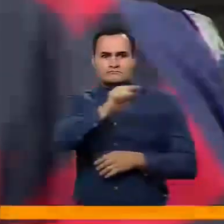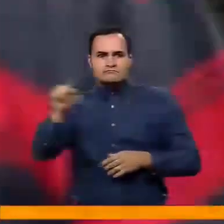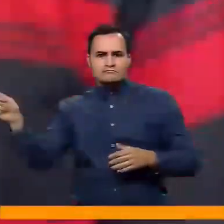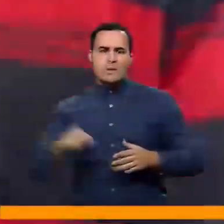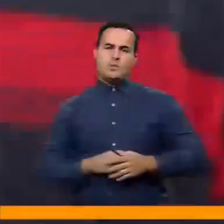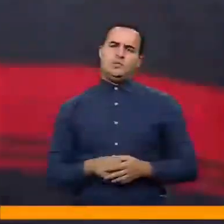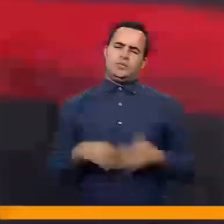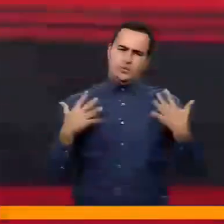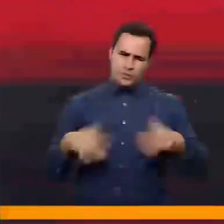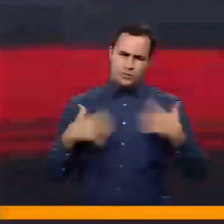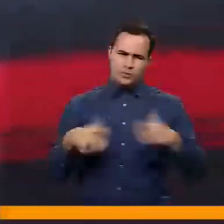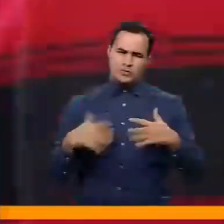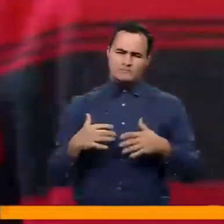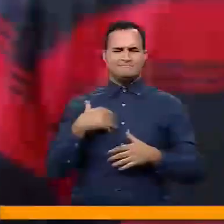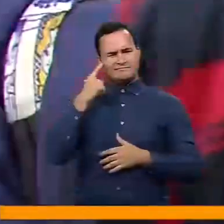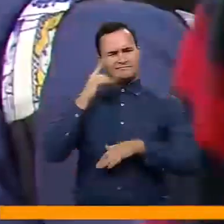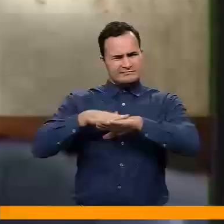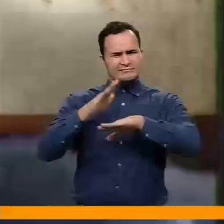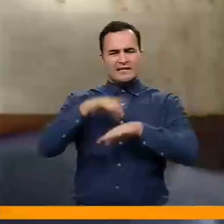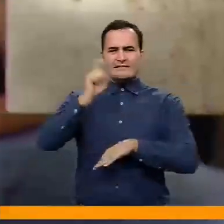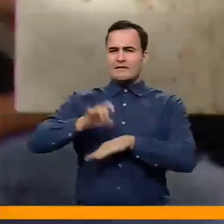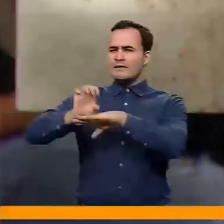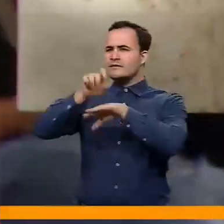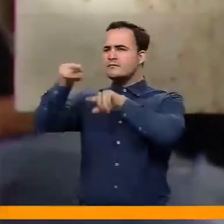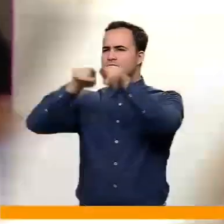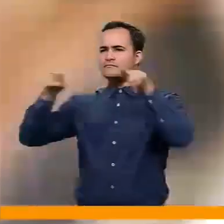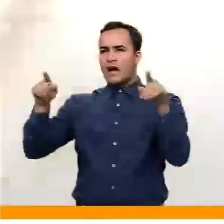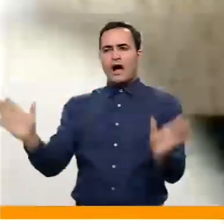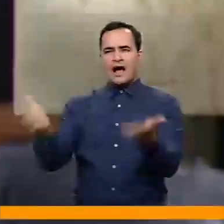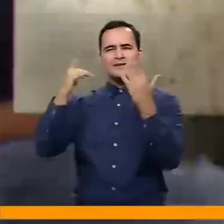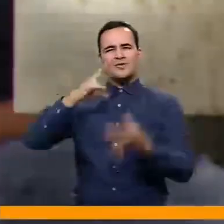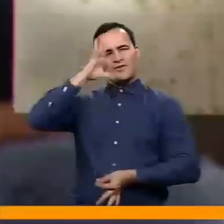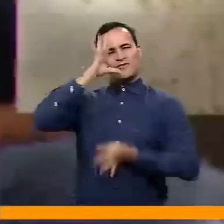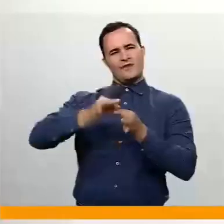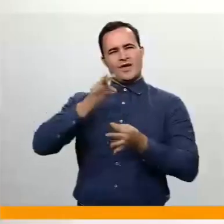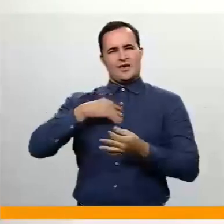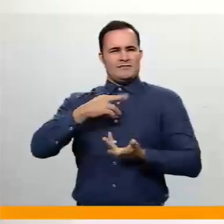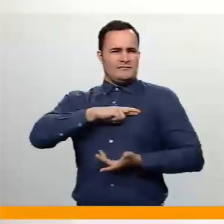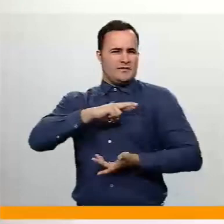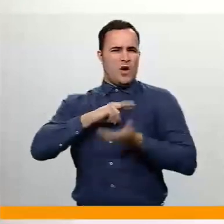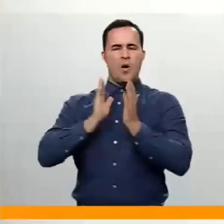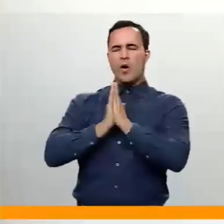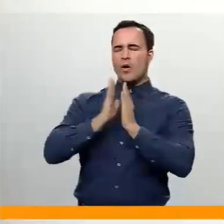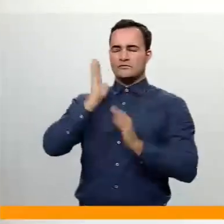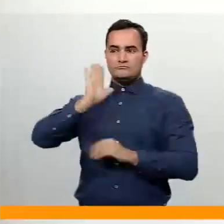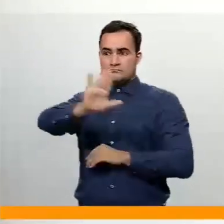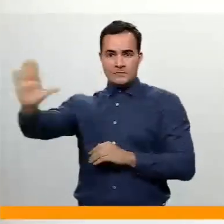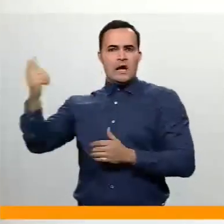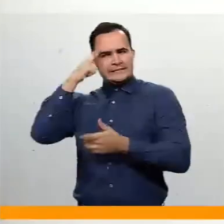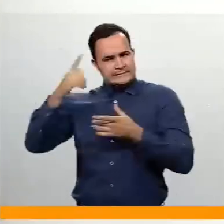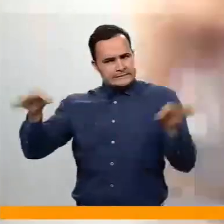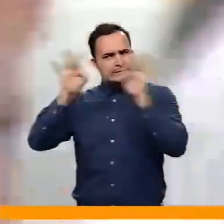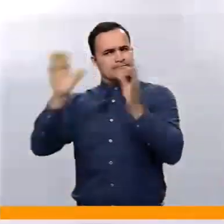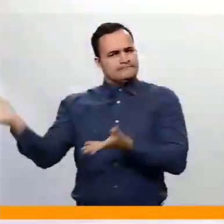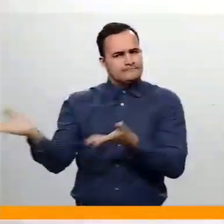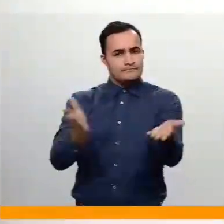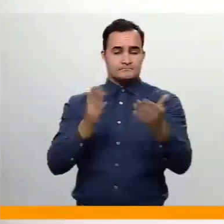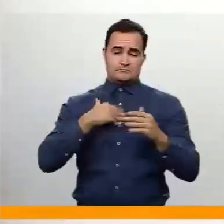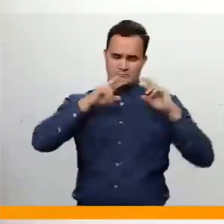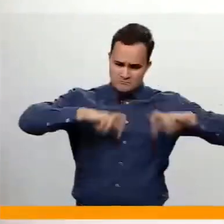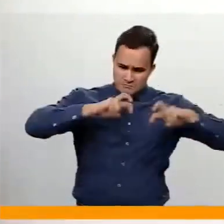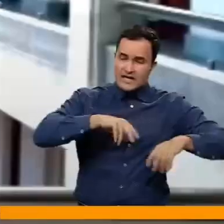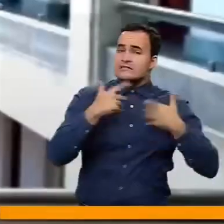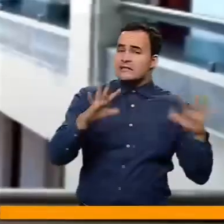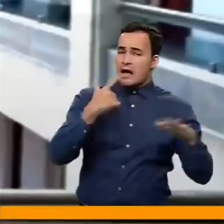esto, hemos hablado acerca de la importancia de fortalecer también las entidades basadas en la fe. Estudios internacionales han demostrado